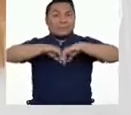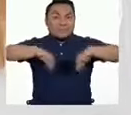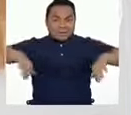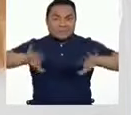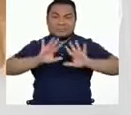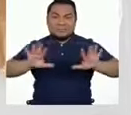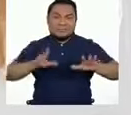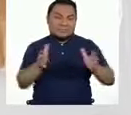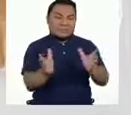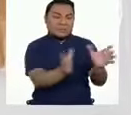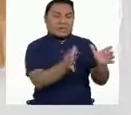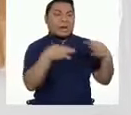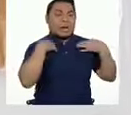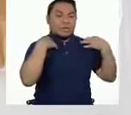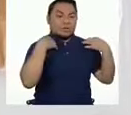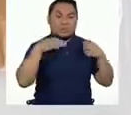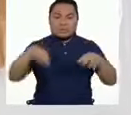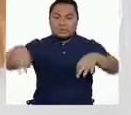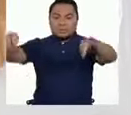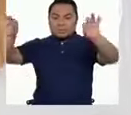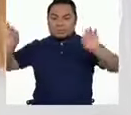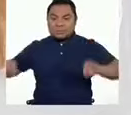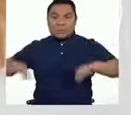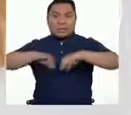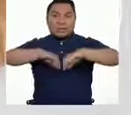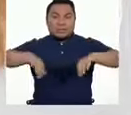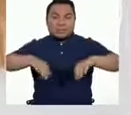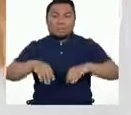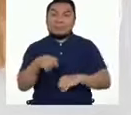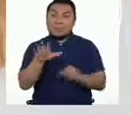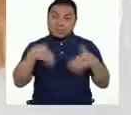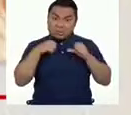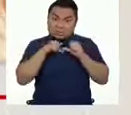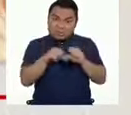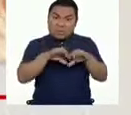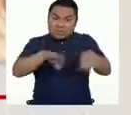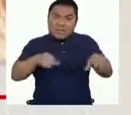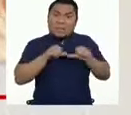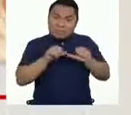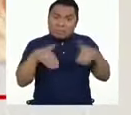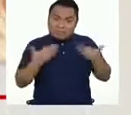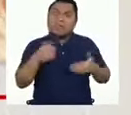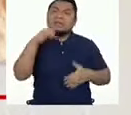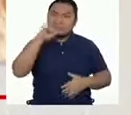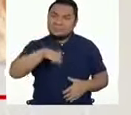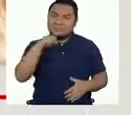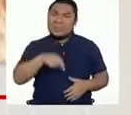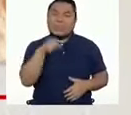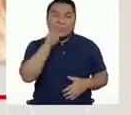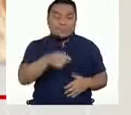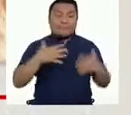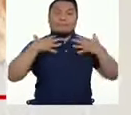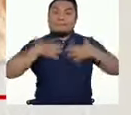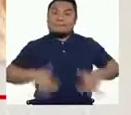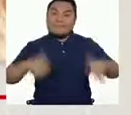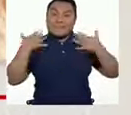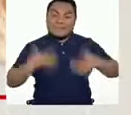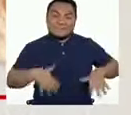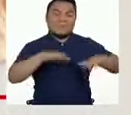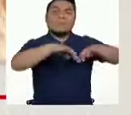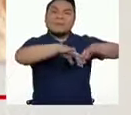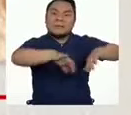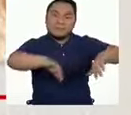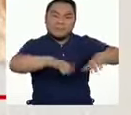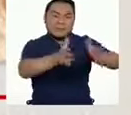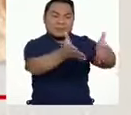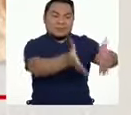seguir clasificándolos? Así es. ¿Podemos separar mis prendas de las